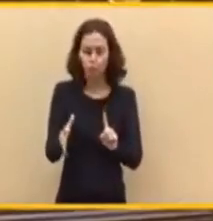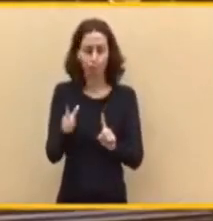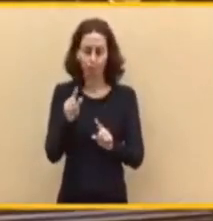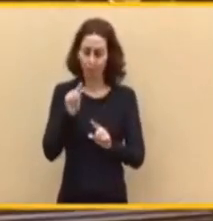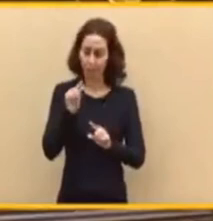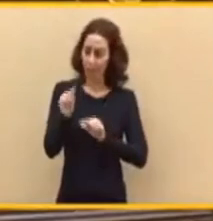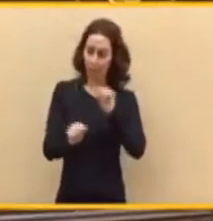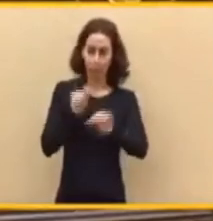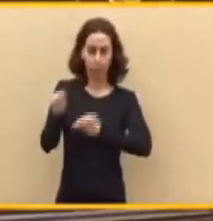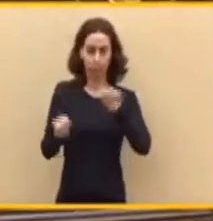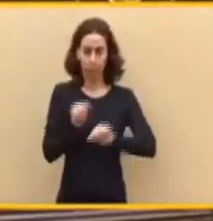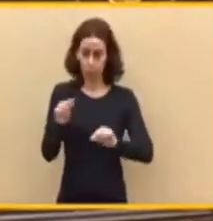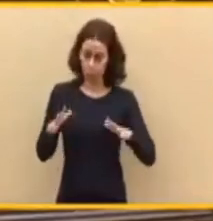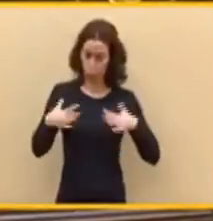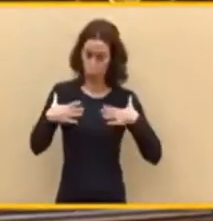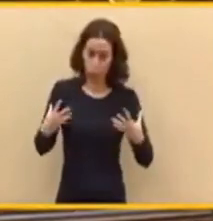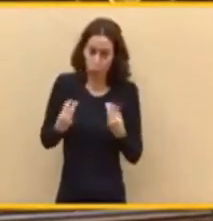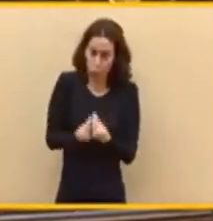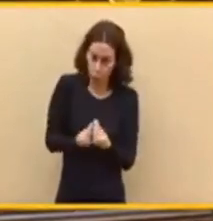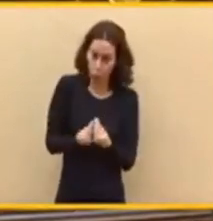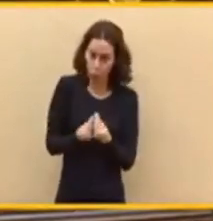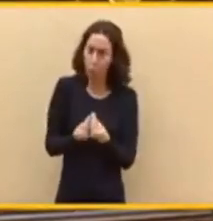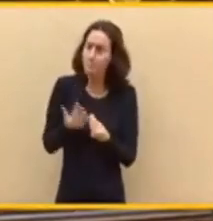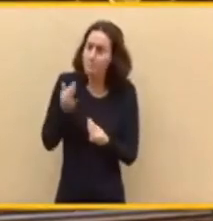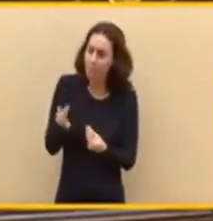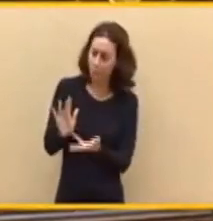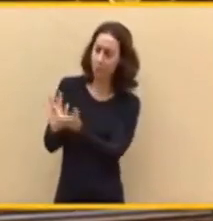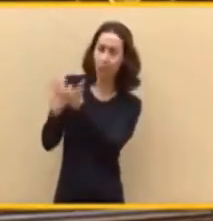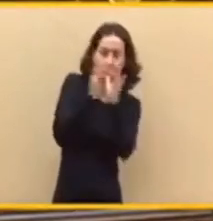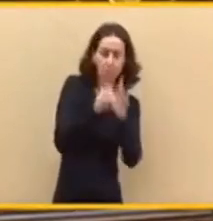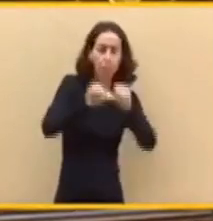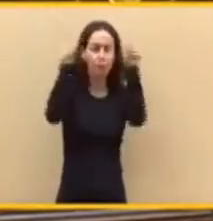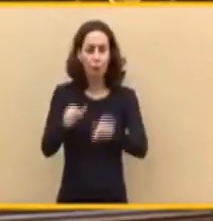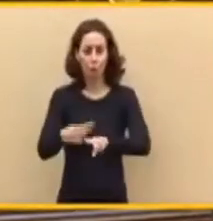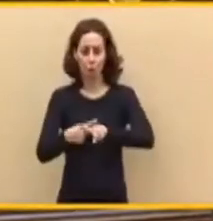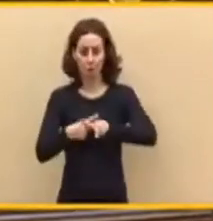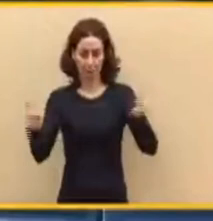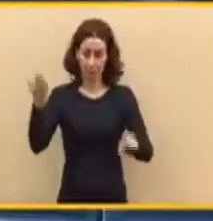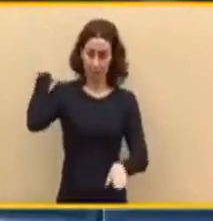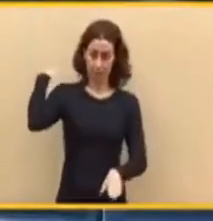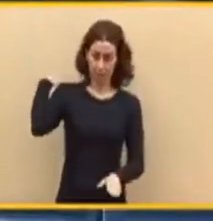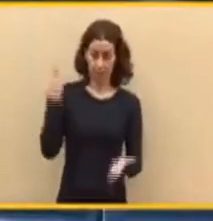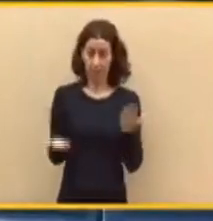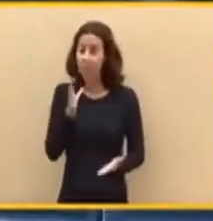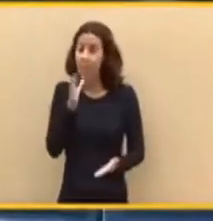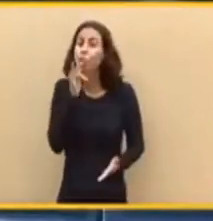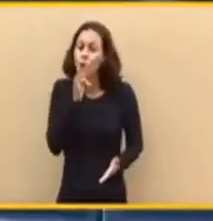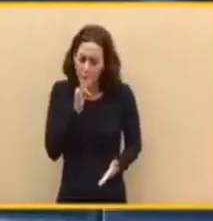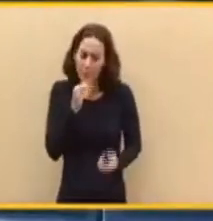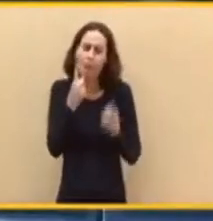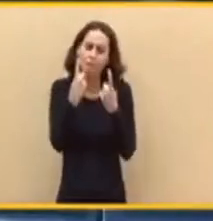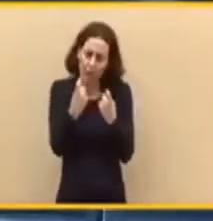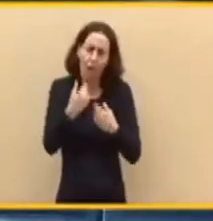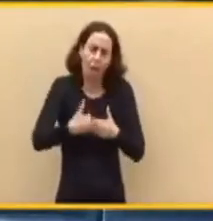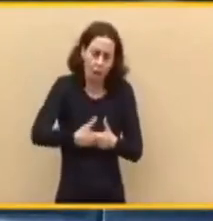relacionándonos de manera diferente y no siempre fácil, y aún nos queda un horizonte amplio por delante. Es verdad que todavía